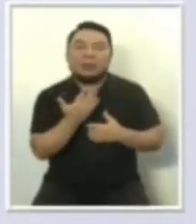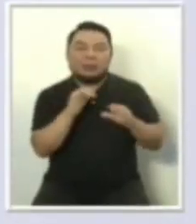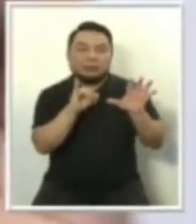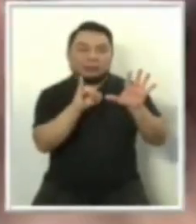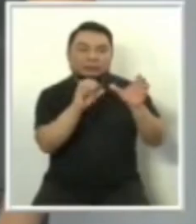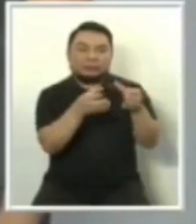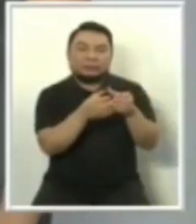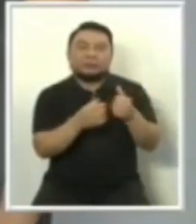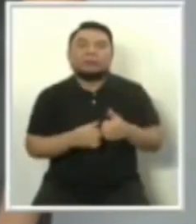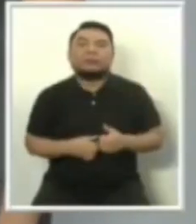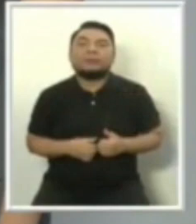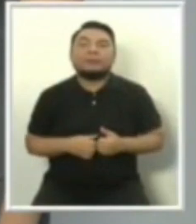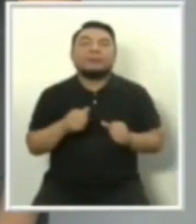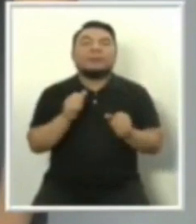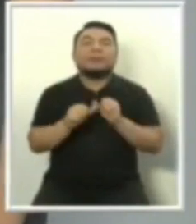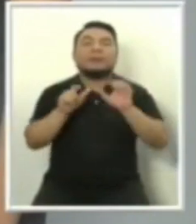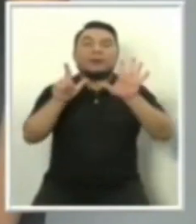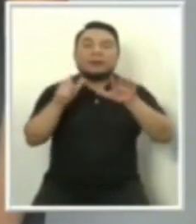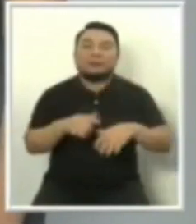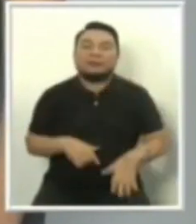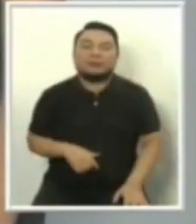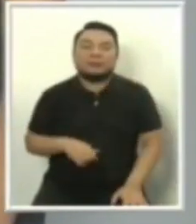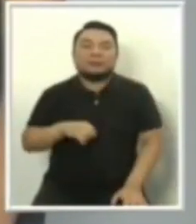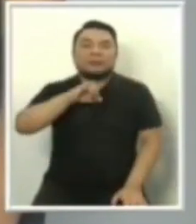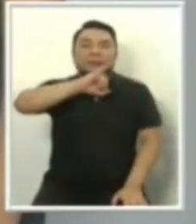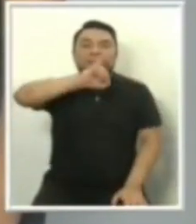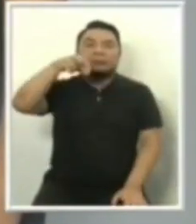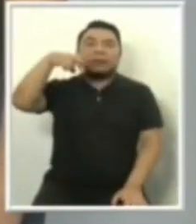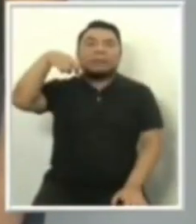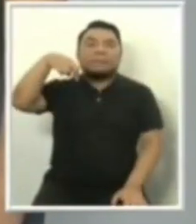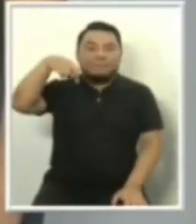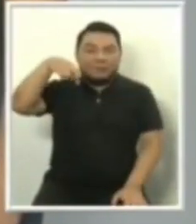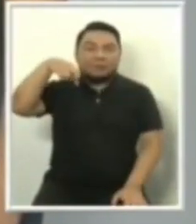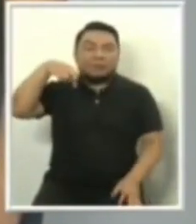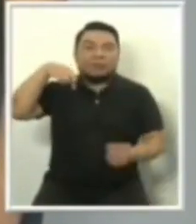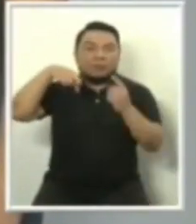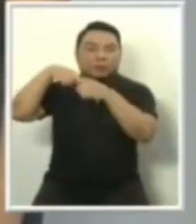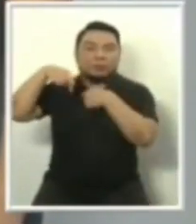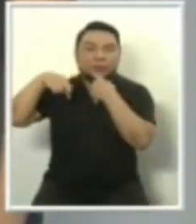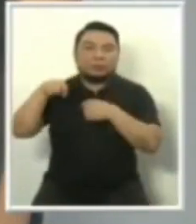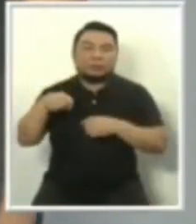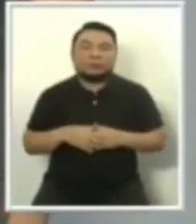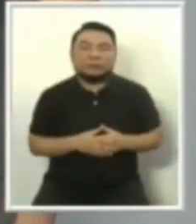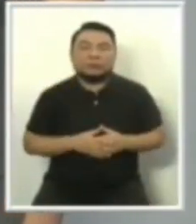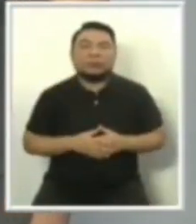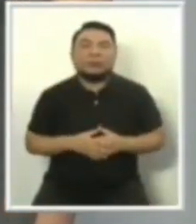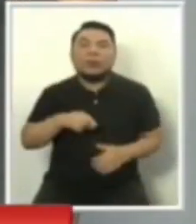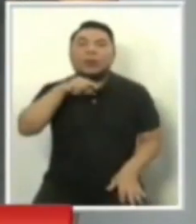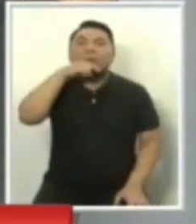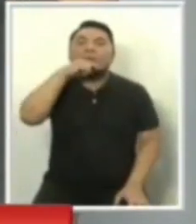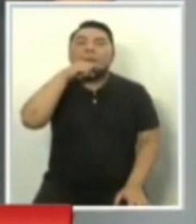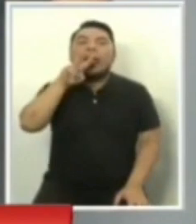número siete tenemos Juntos por el Perú, Verónica Mendoza.